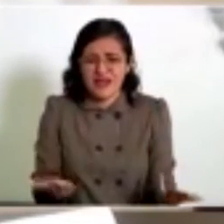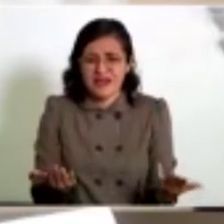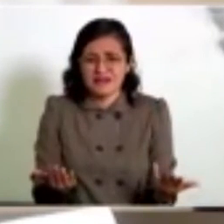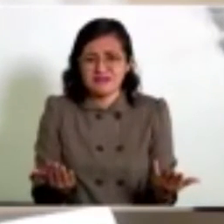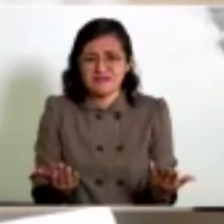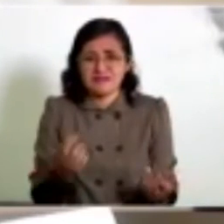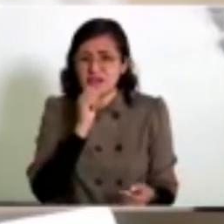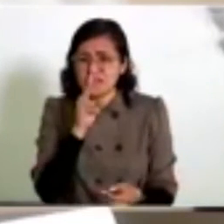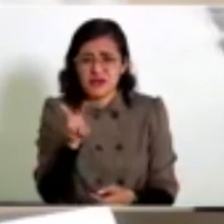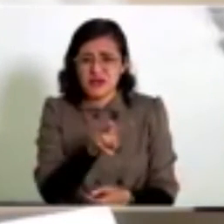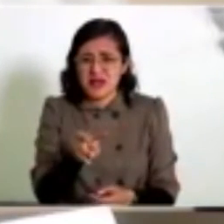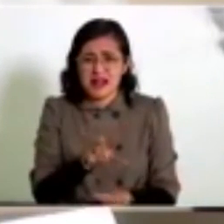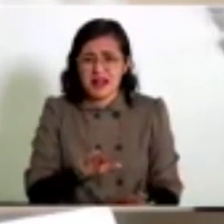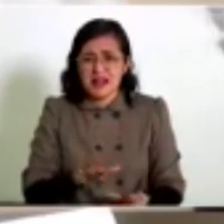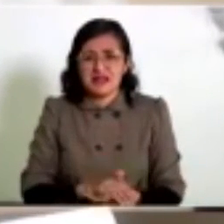son igualitos